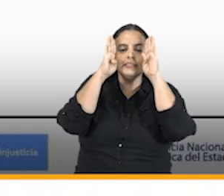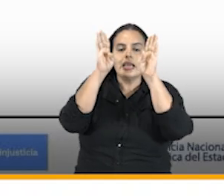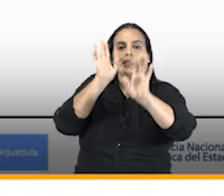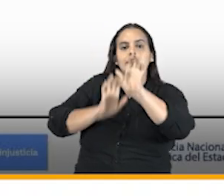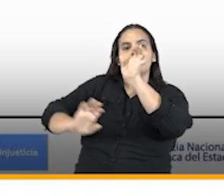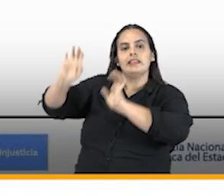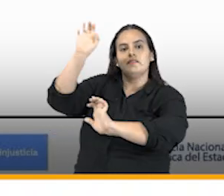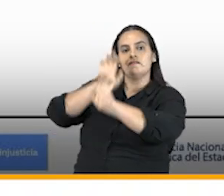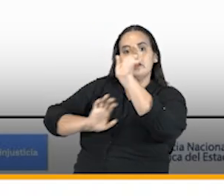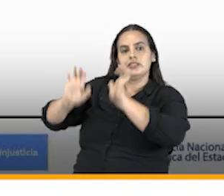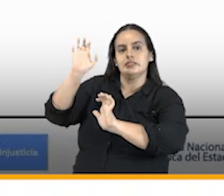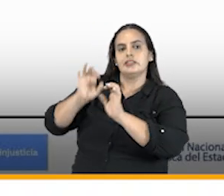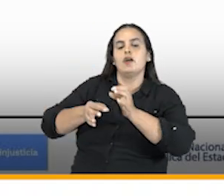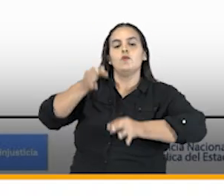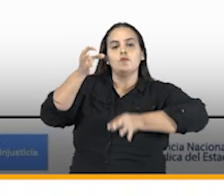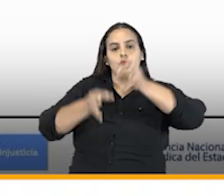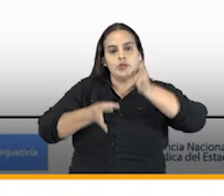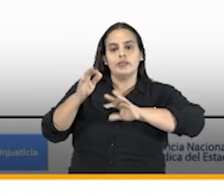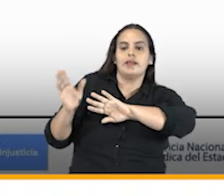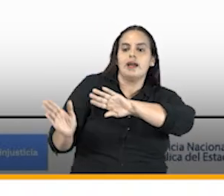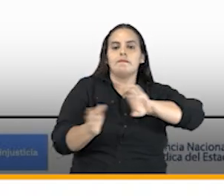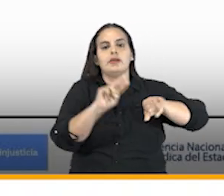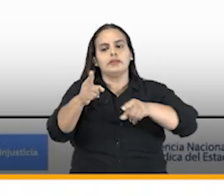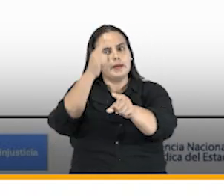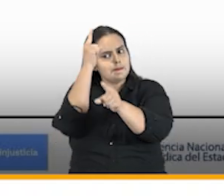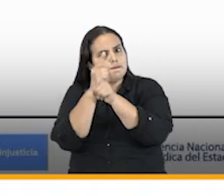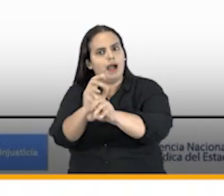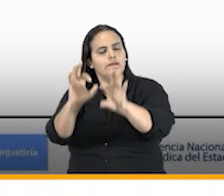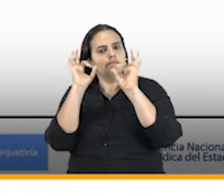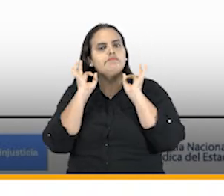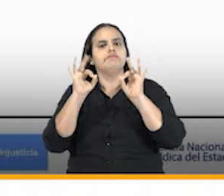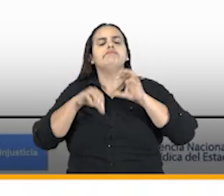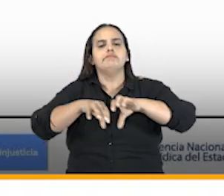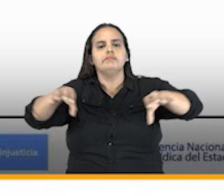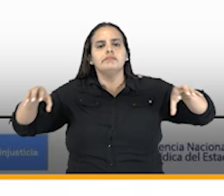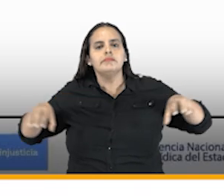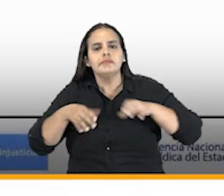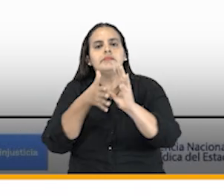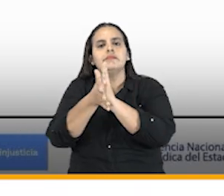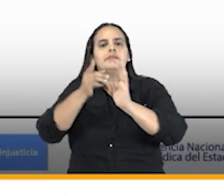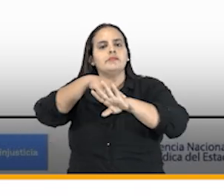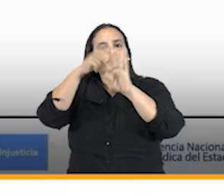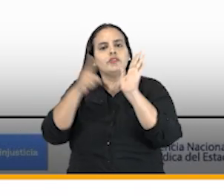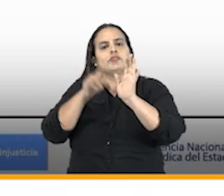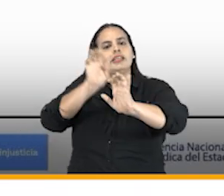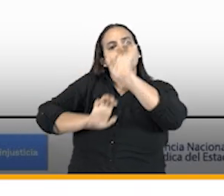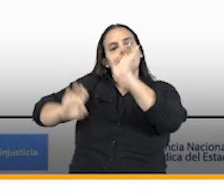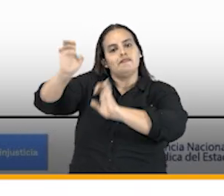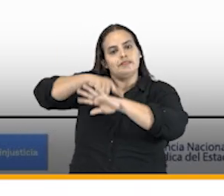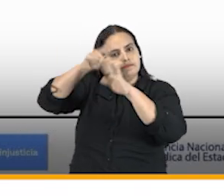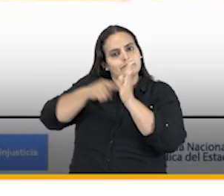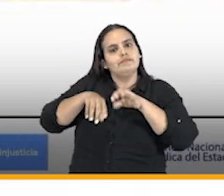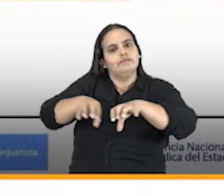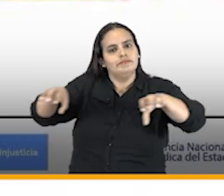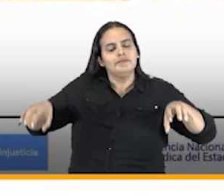la defensa jurídica del estado y por otro lado a optimizar el funcionamiento de la agencia en pro de la defensa jurídica de la nación